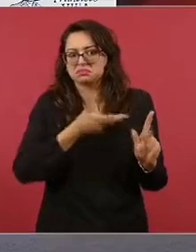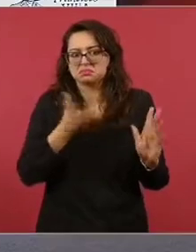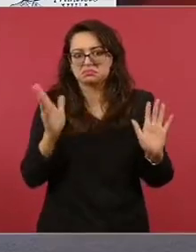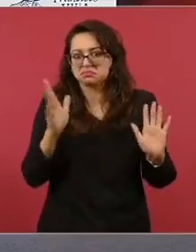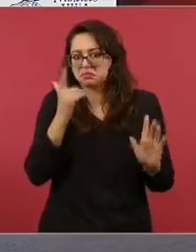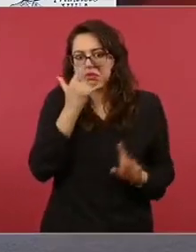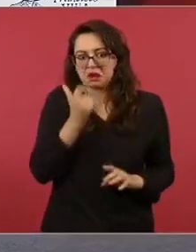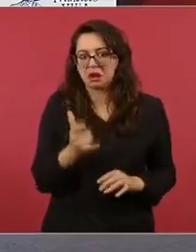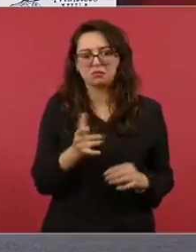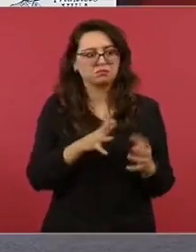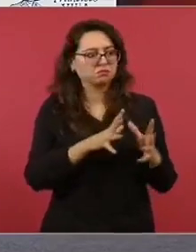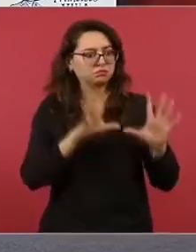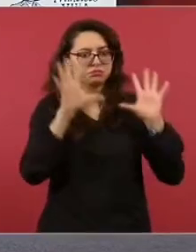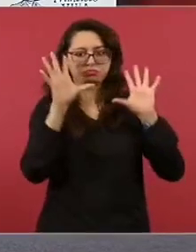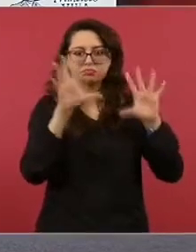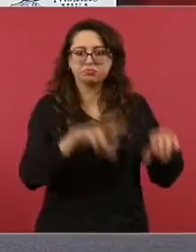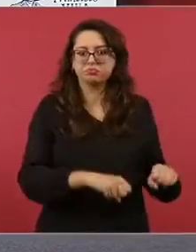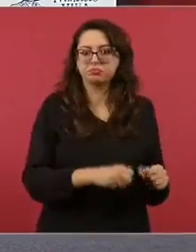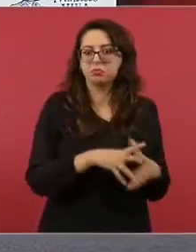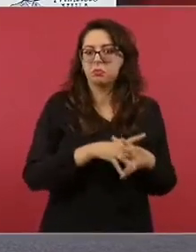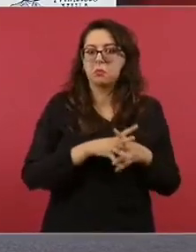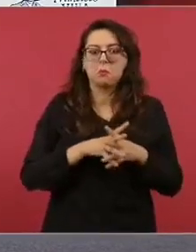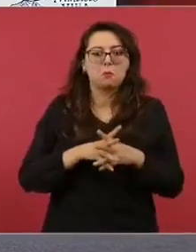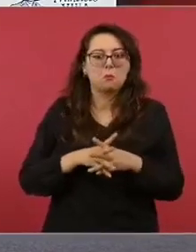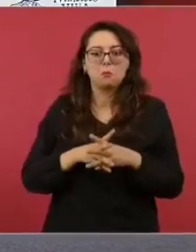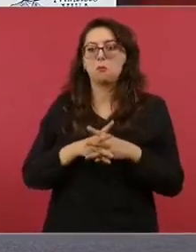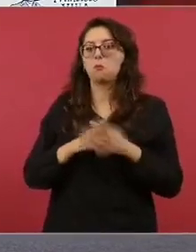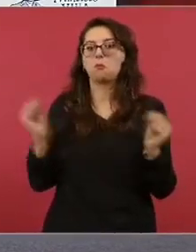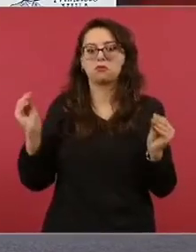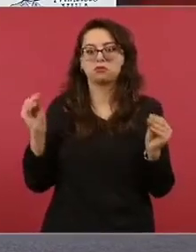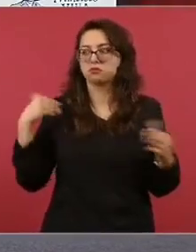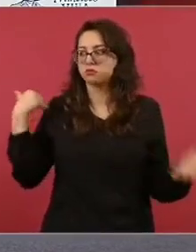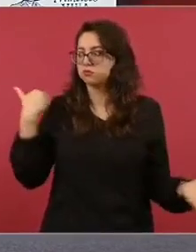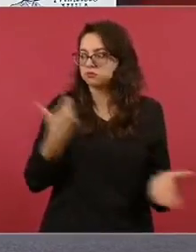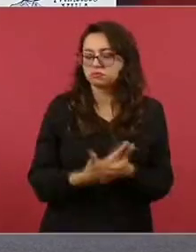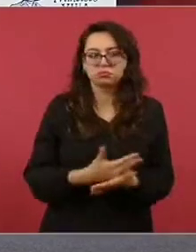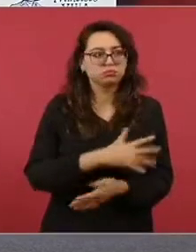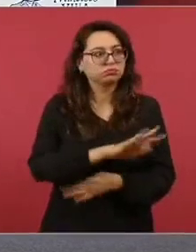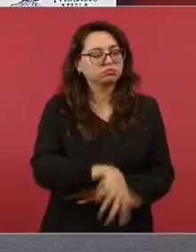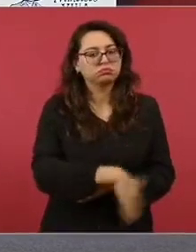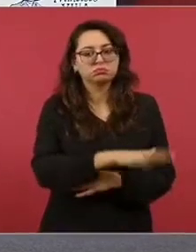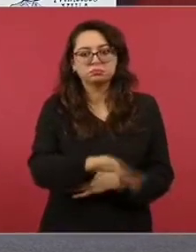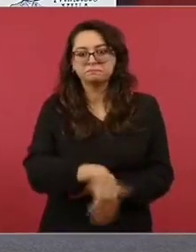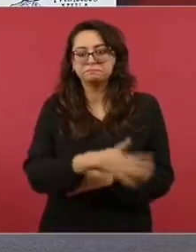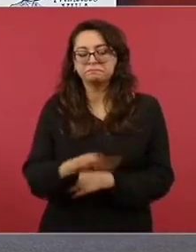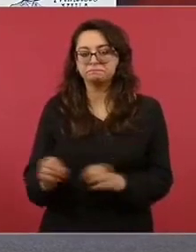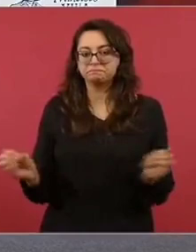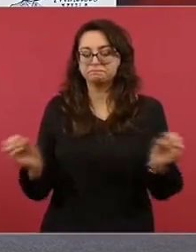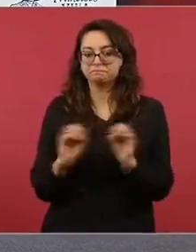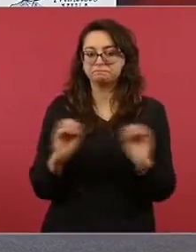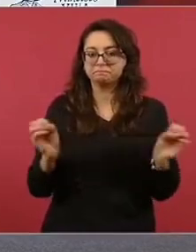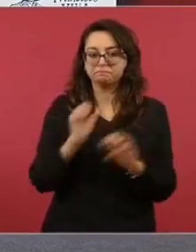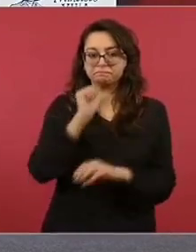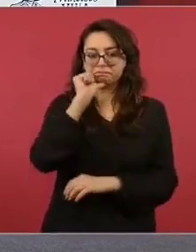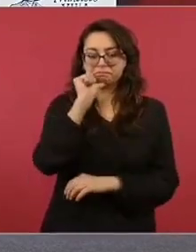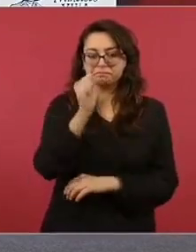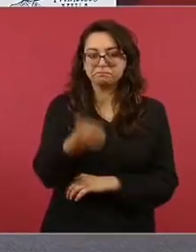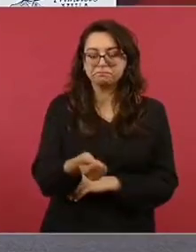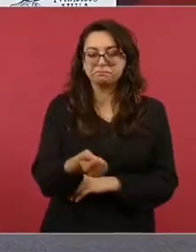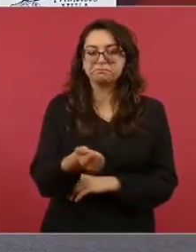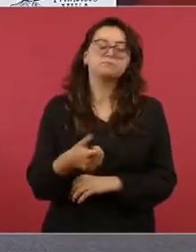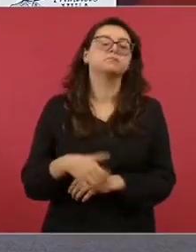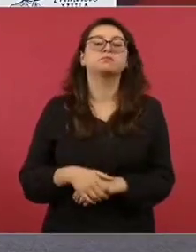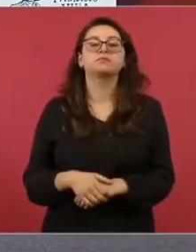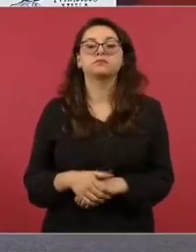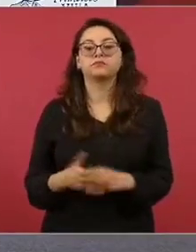El desaparecido, el detenido, continúa desaparecido. El 17 de mayo,